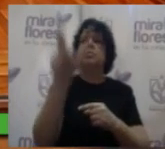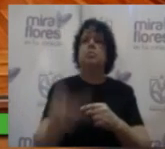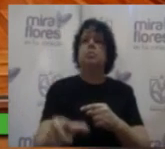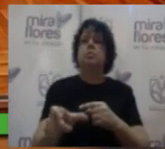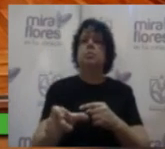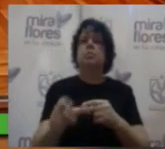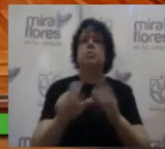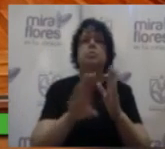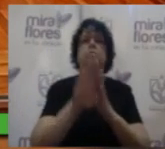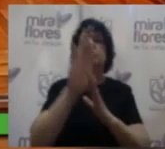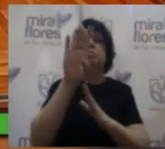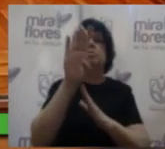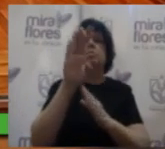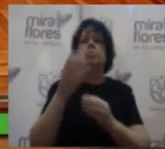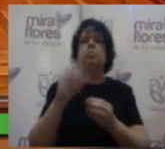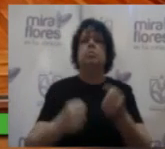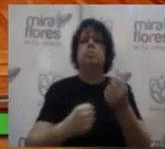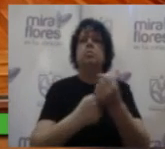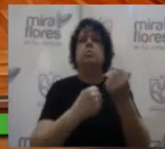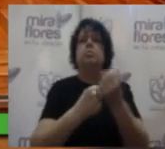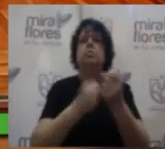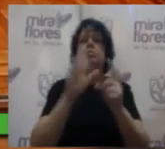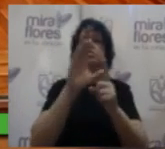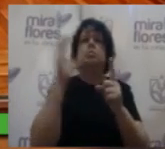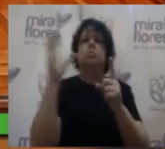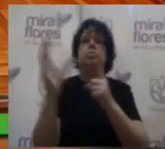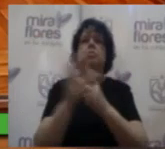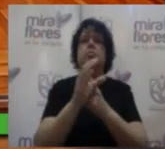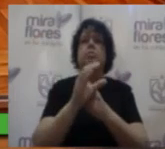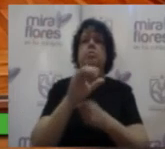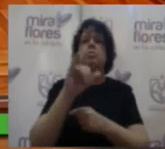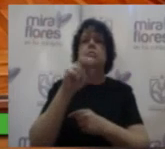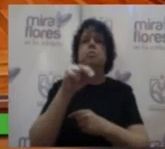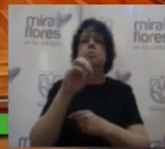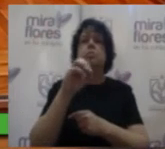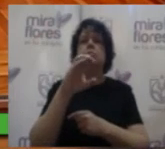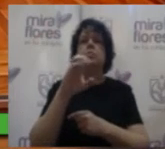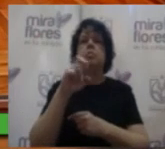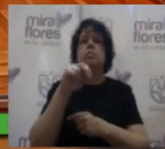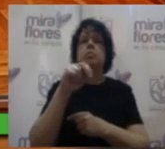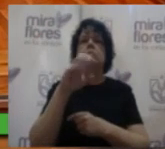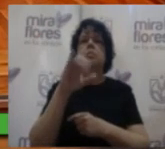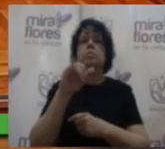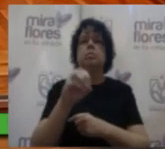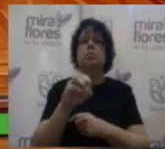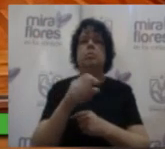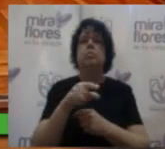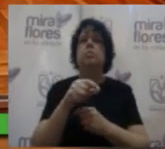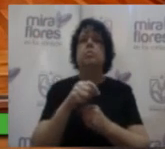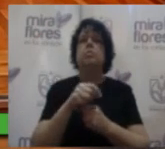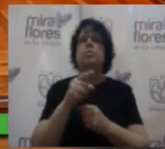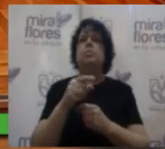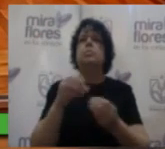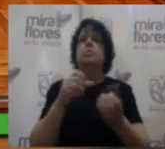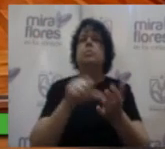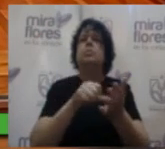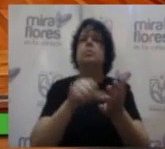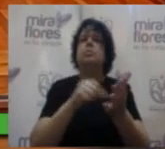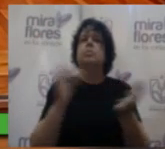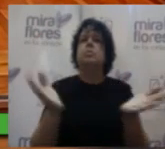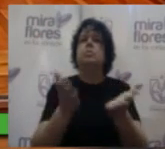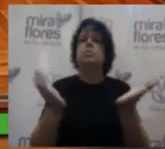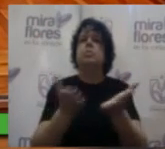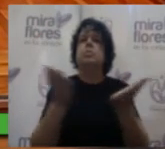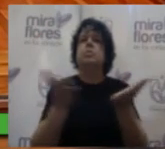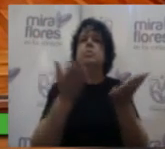Arte y Aporte a la Cultura al señor Inocencio Osvaldo Catone Ripamonti en reconocimiento a su trayectoria artística y promoción de la